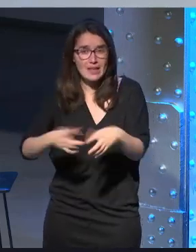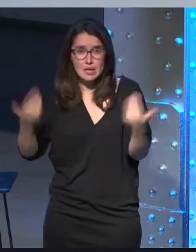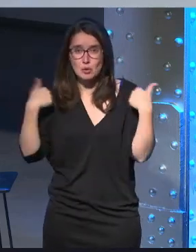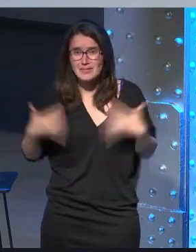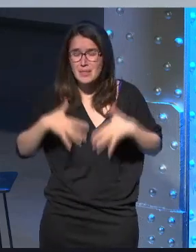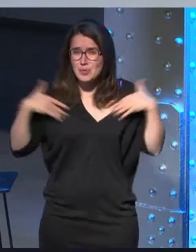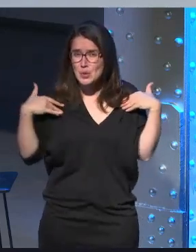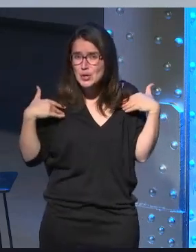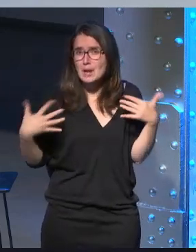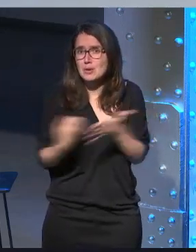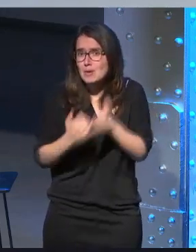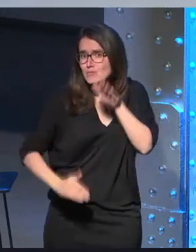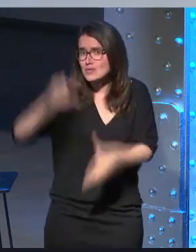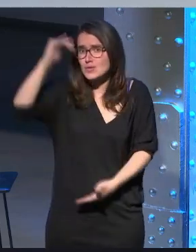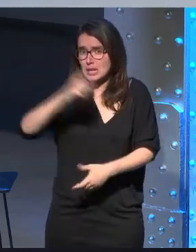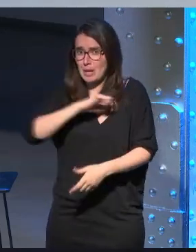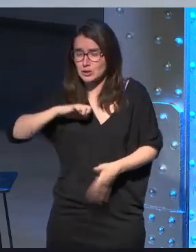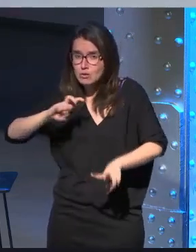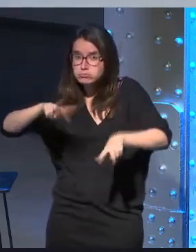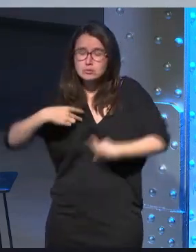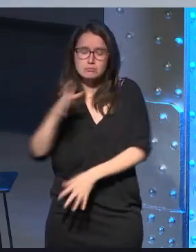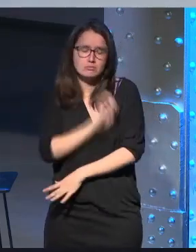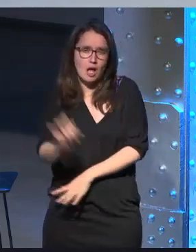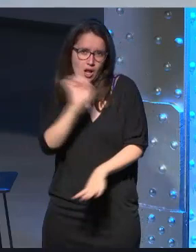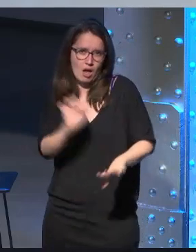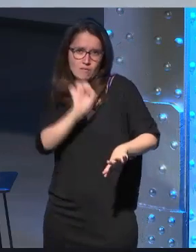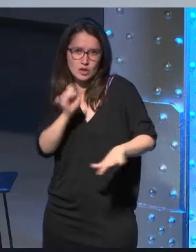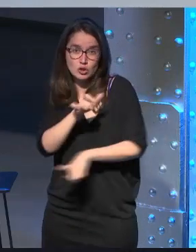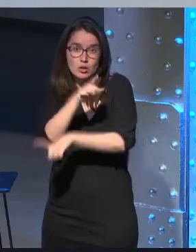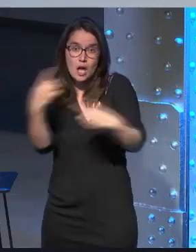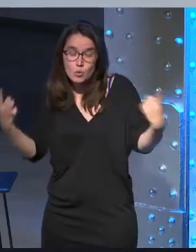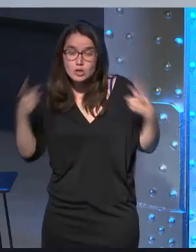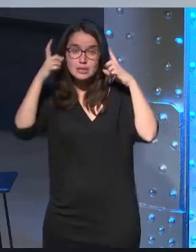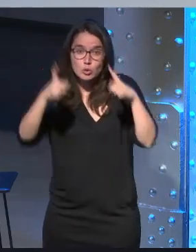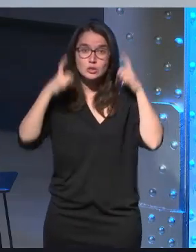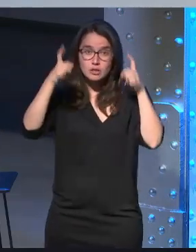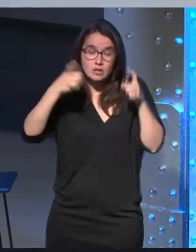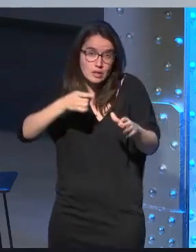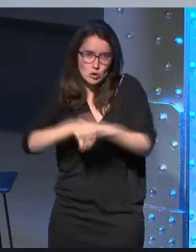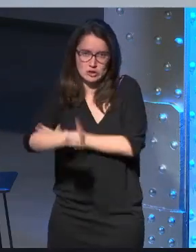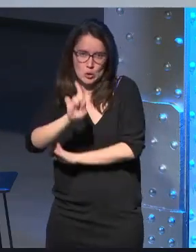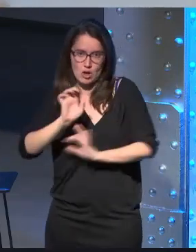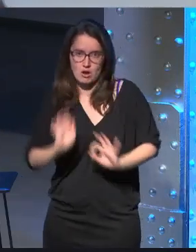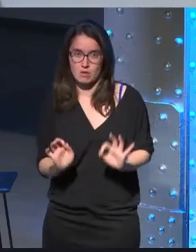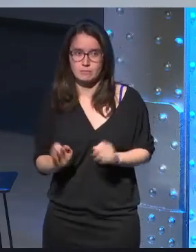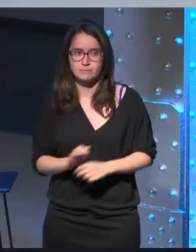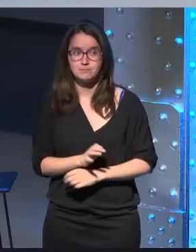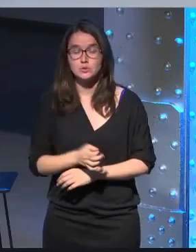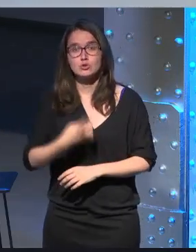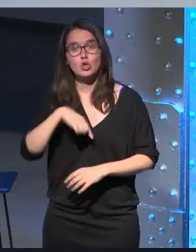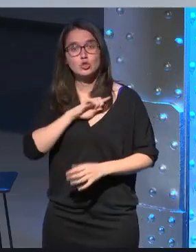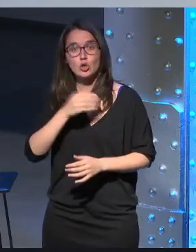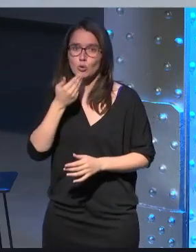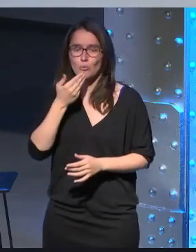emocional a nivel de crecimiento y ofrecimiento personal espectaculares que algunos estamos intentando desarrollar podemos